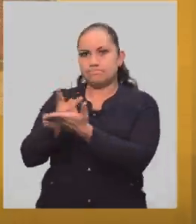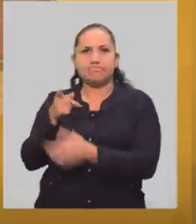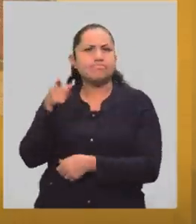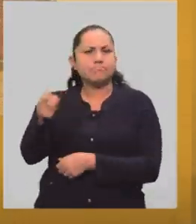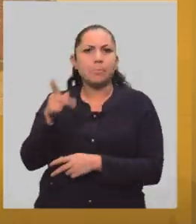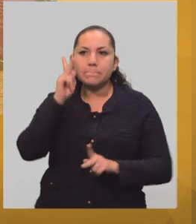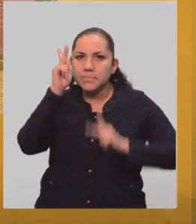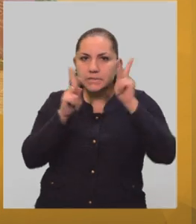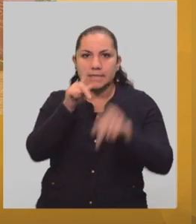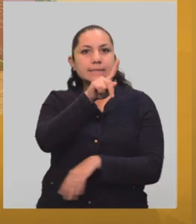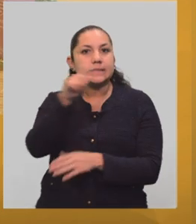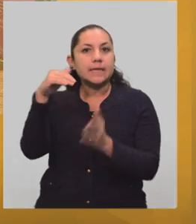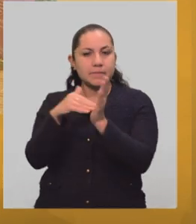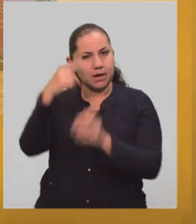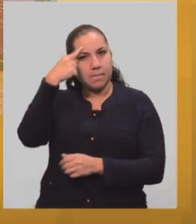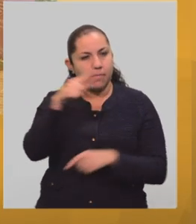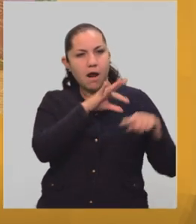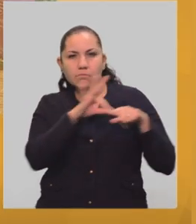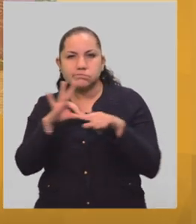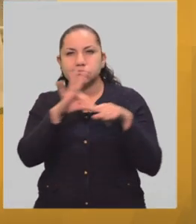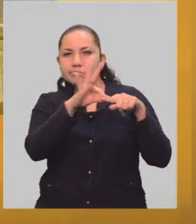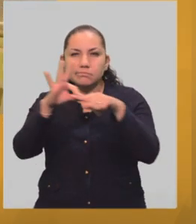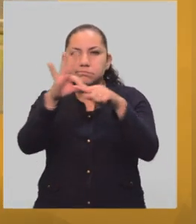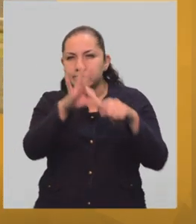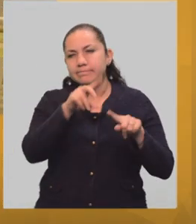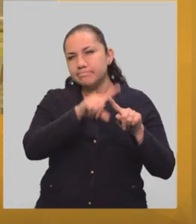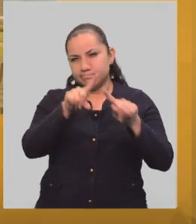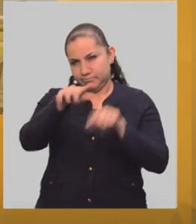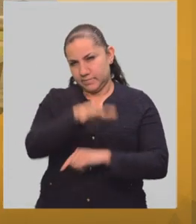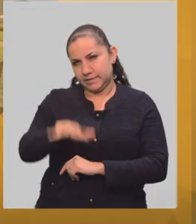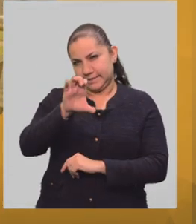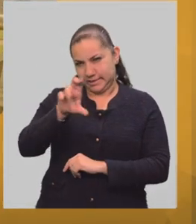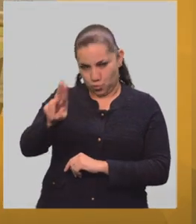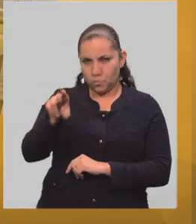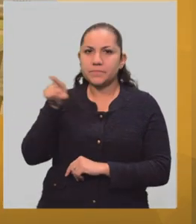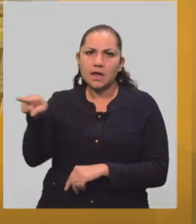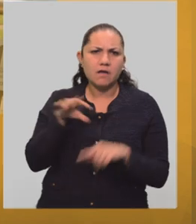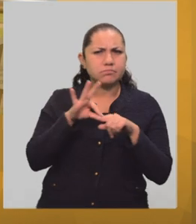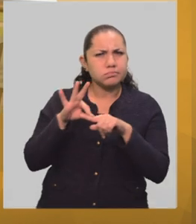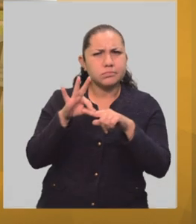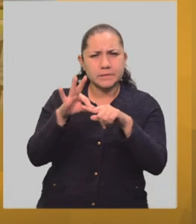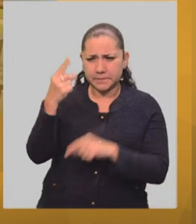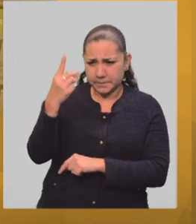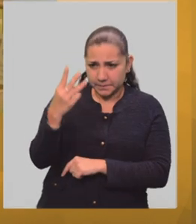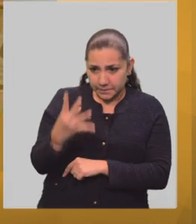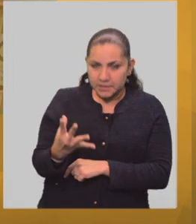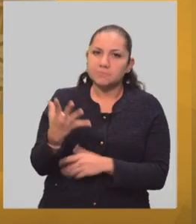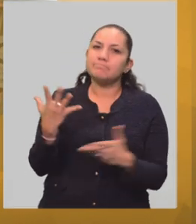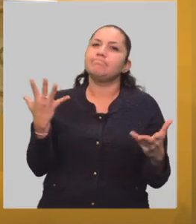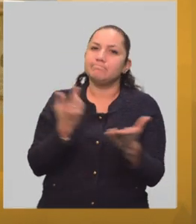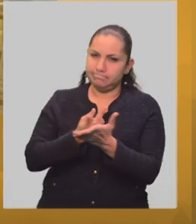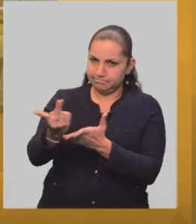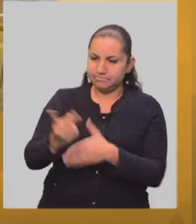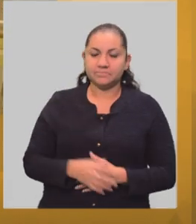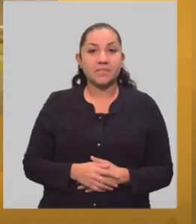Guiadas al Campus Central de Ciudad Universitaria. Es muy afortunado que seas tú quien recibe este